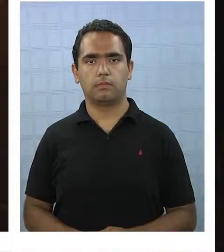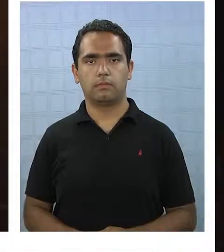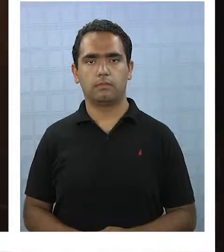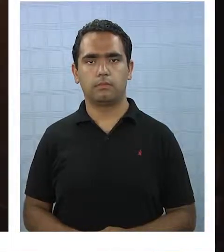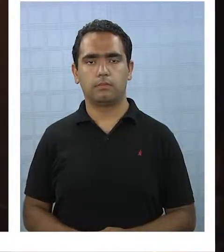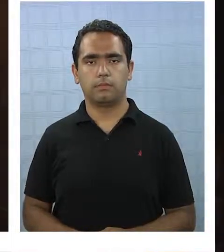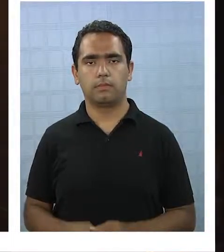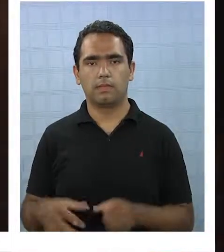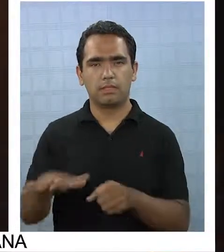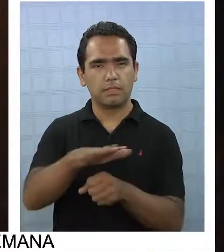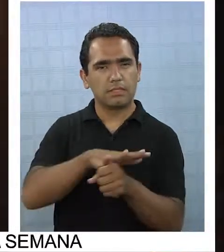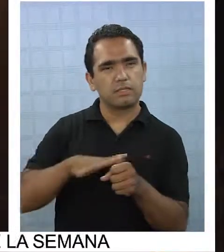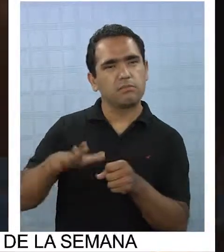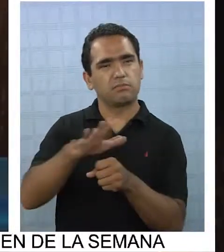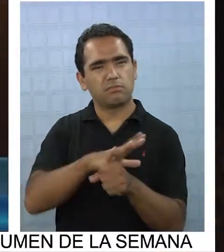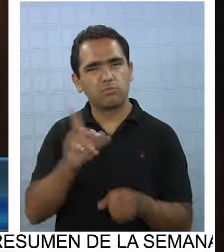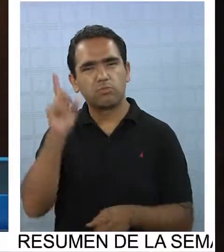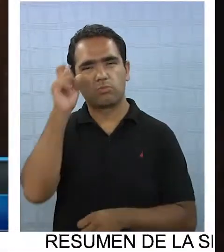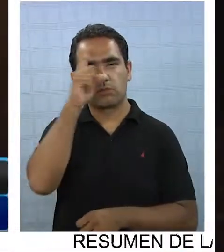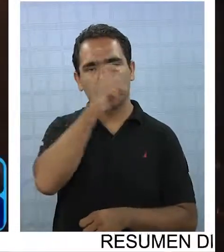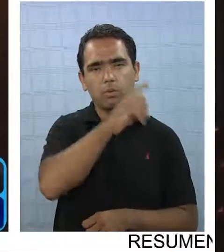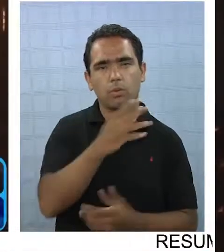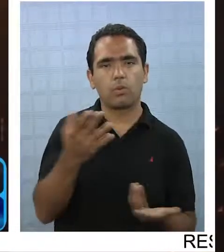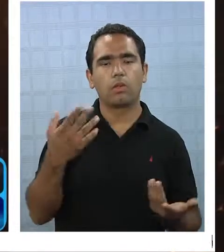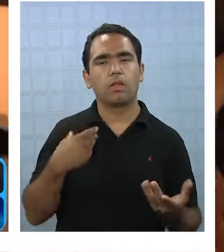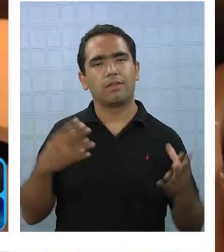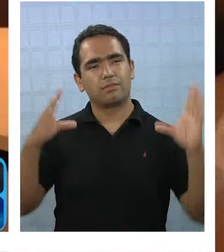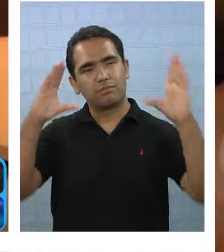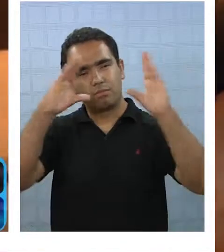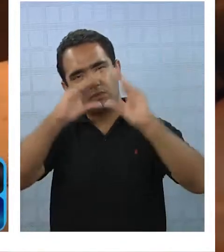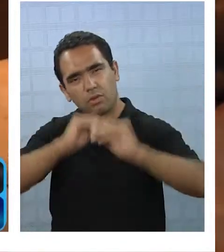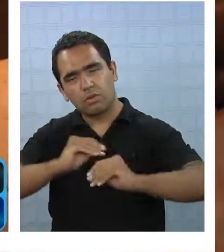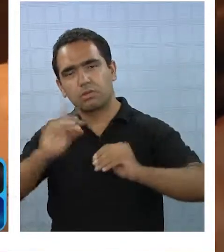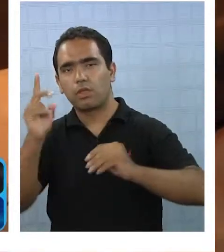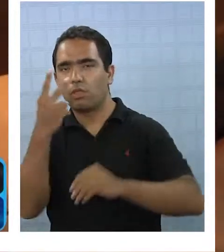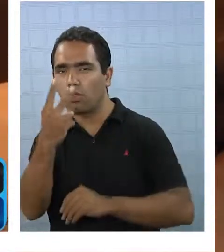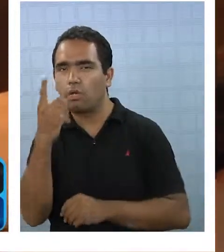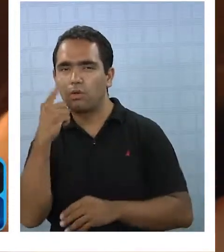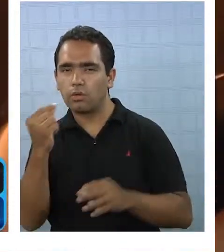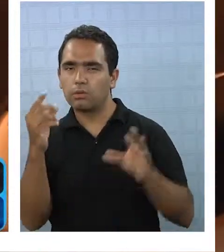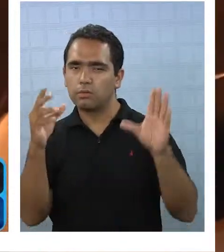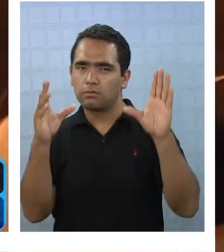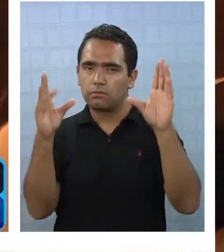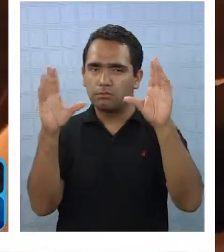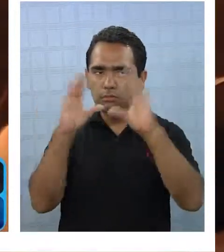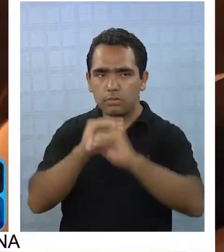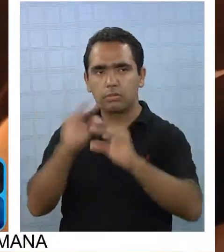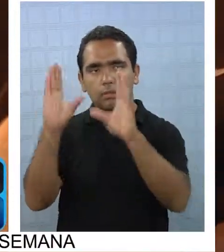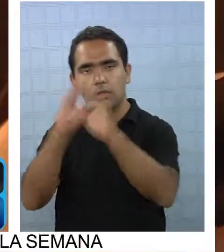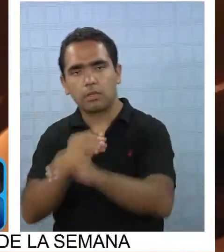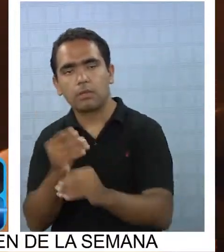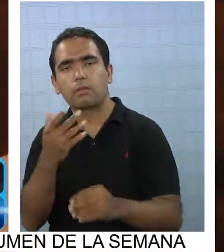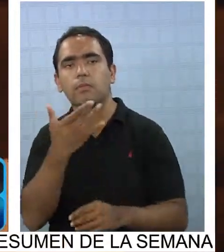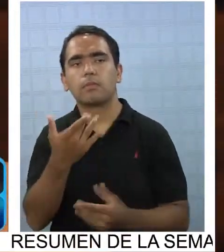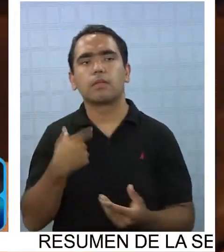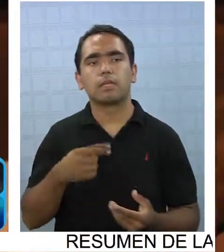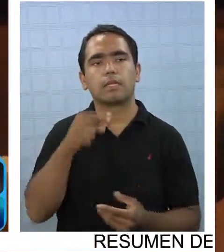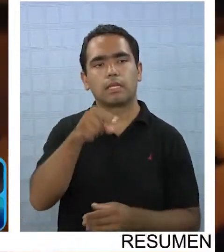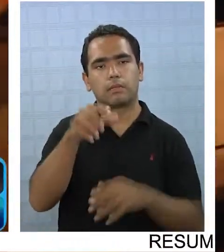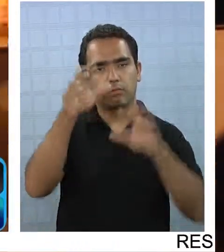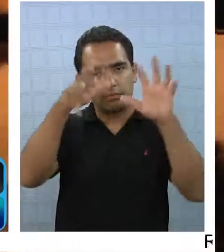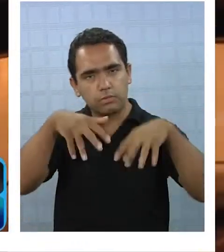Una situación complicada se ha vivido las últimas dos noches producto de las precipitaciones que han caído tanto en el sector costero como en el